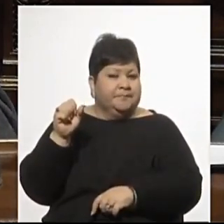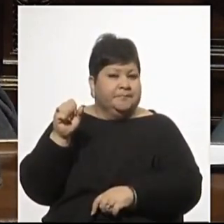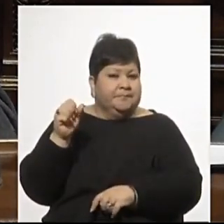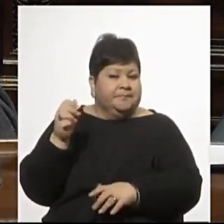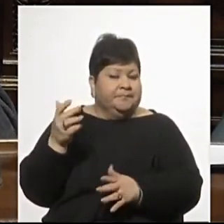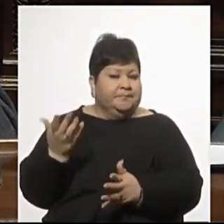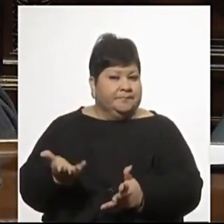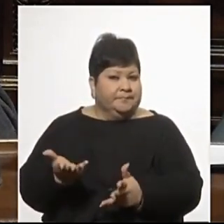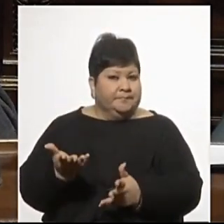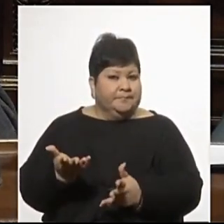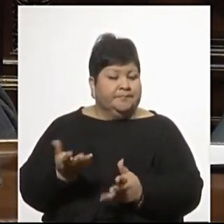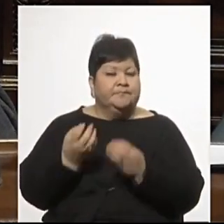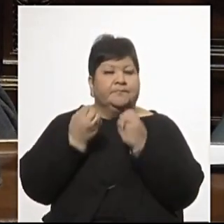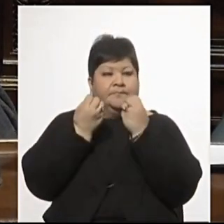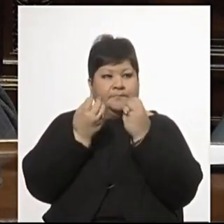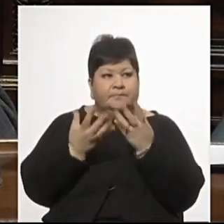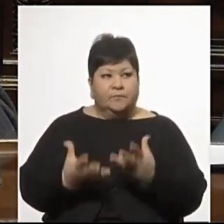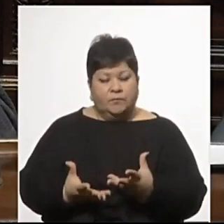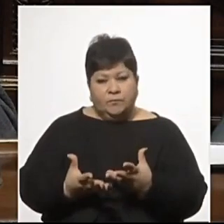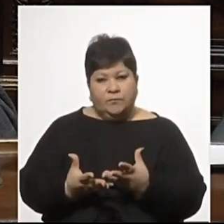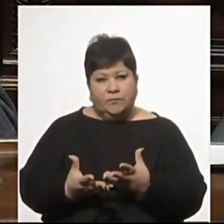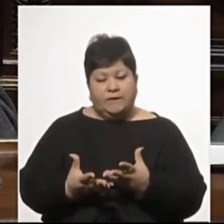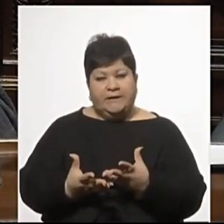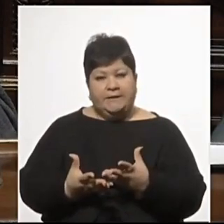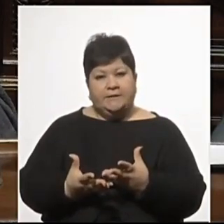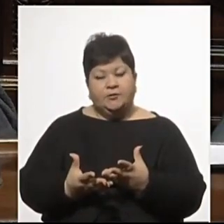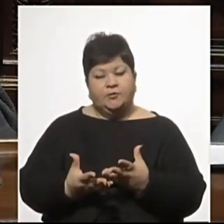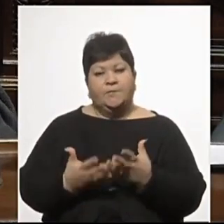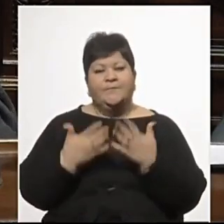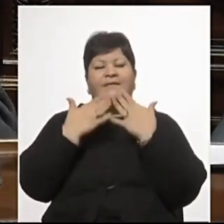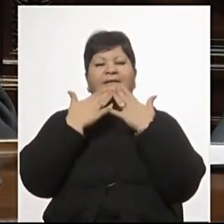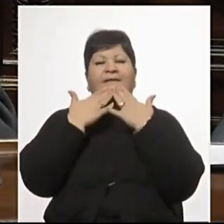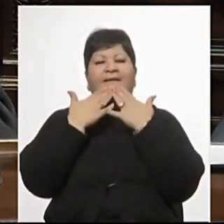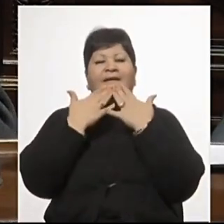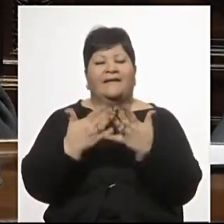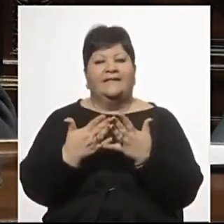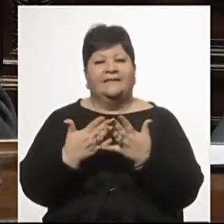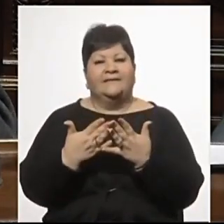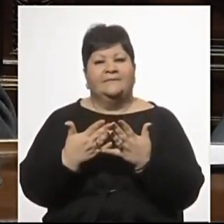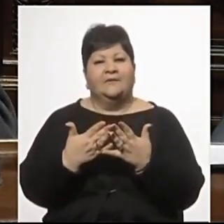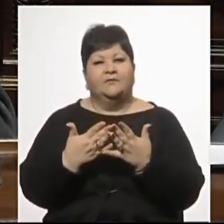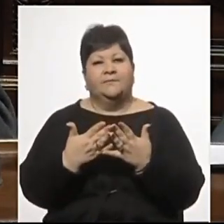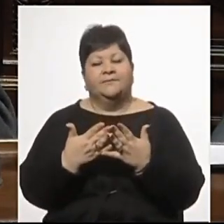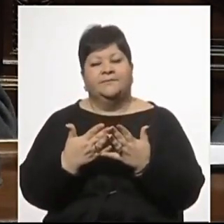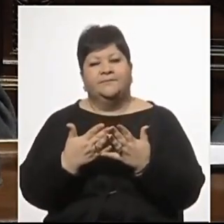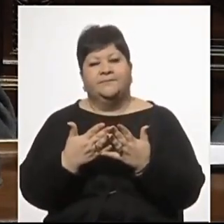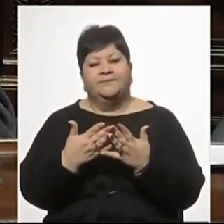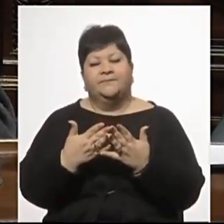Y por eso vaya mi agradecimiento. finalmente